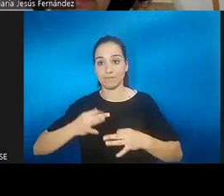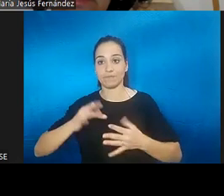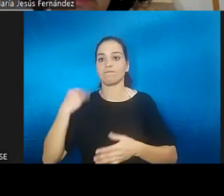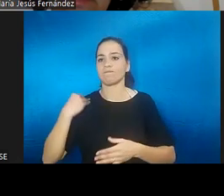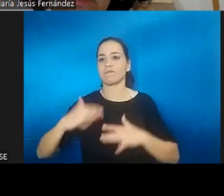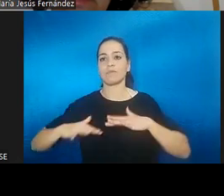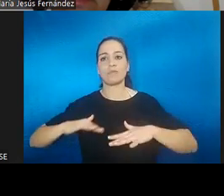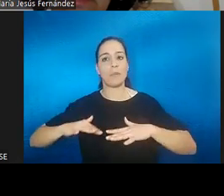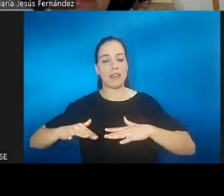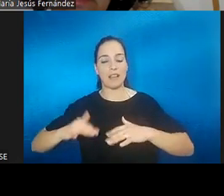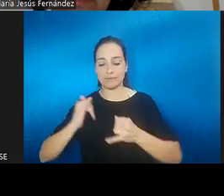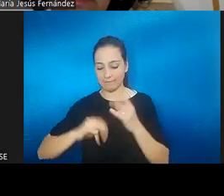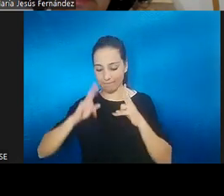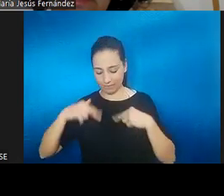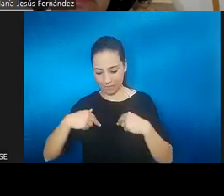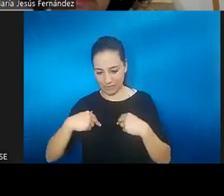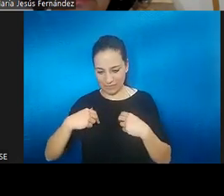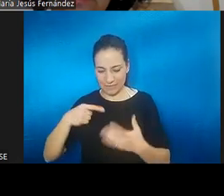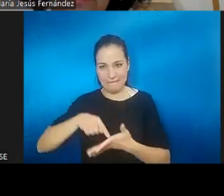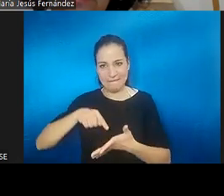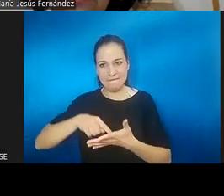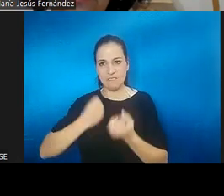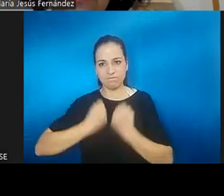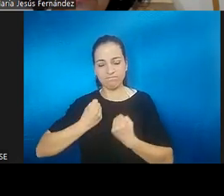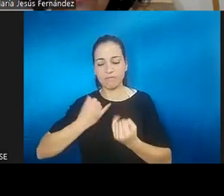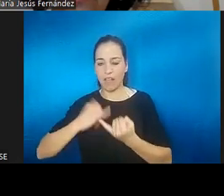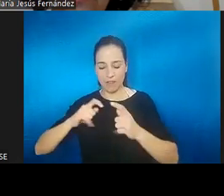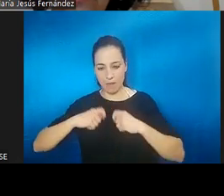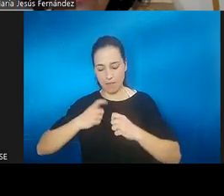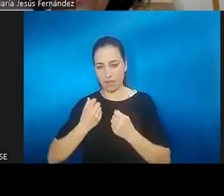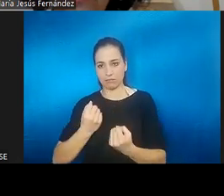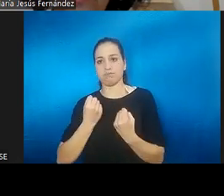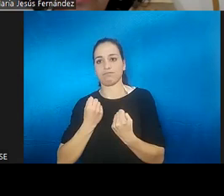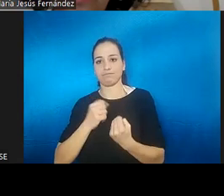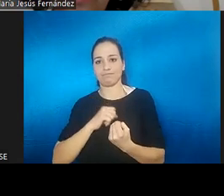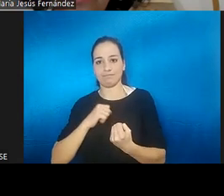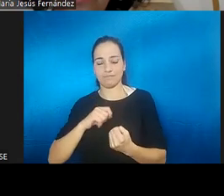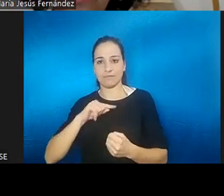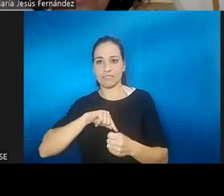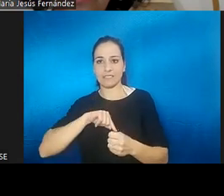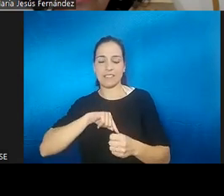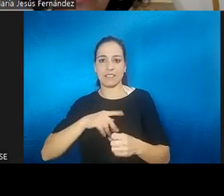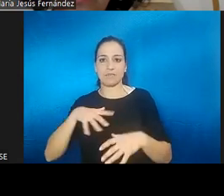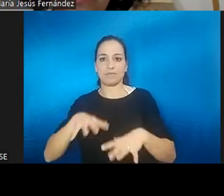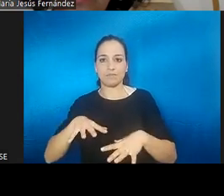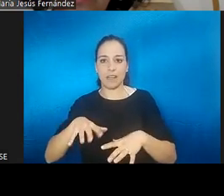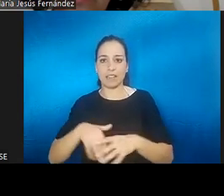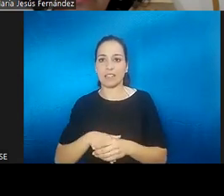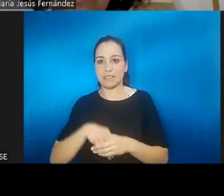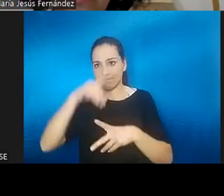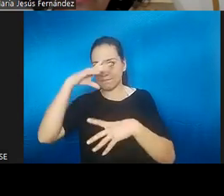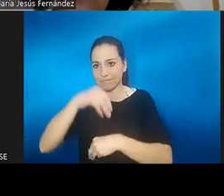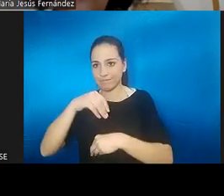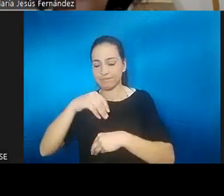nos estamos bloqueando y lo que propondríamos desde la psicología y desde la psicoterapia y lo que os propongo pues sería eso, hacer ese ejercicio más de escucharnos